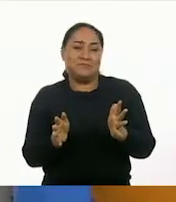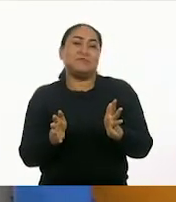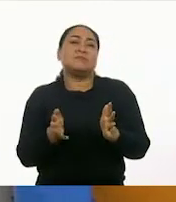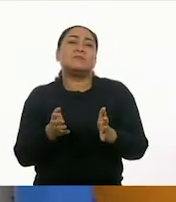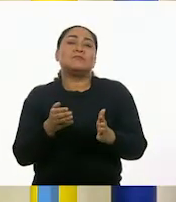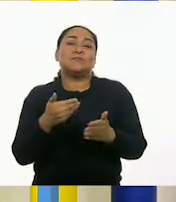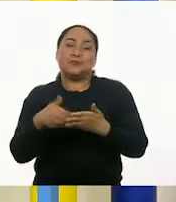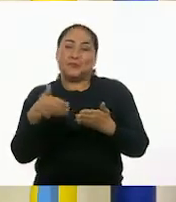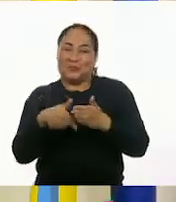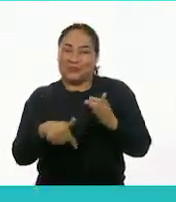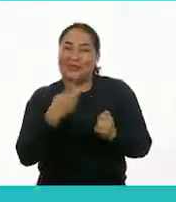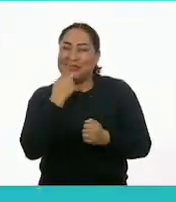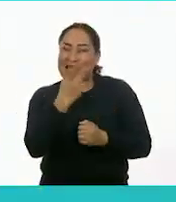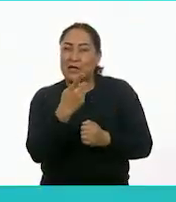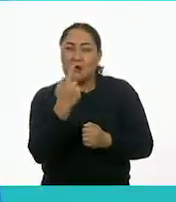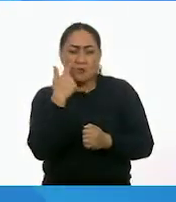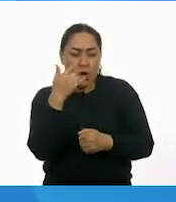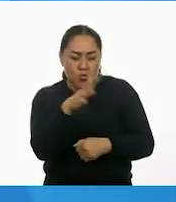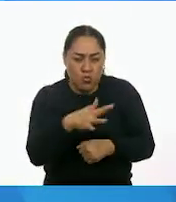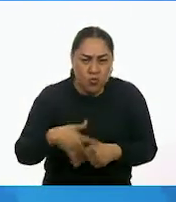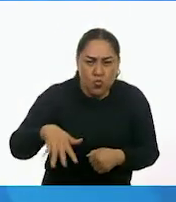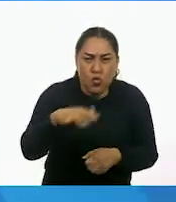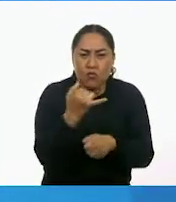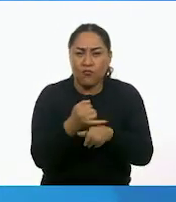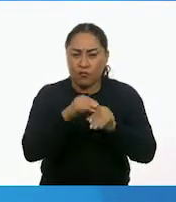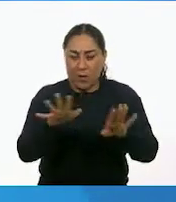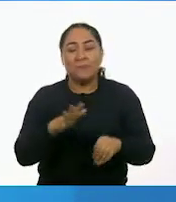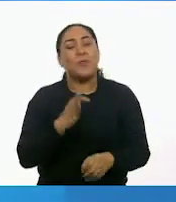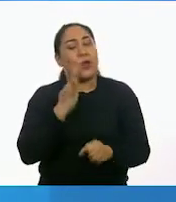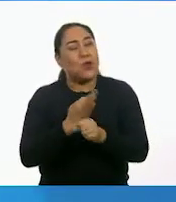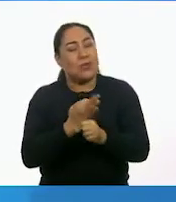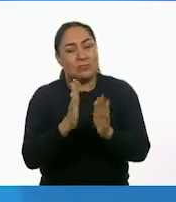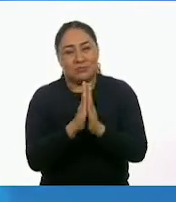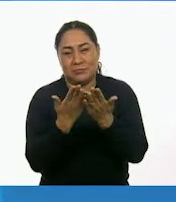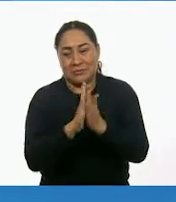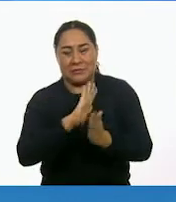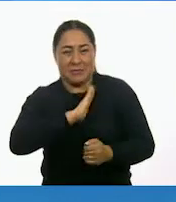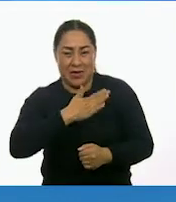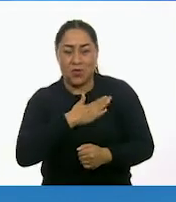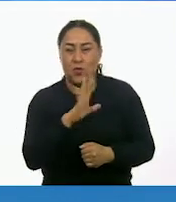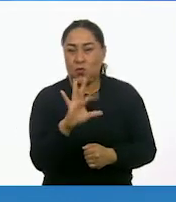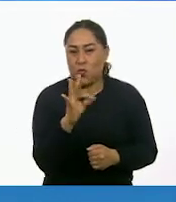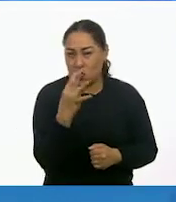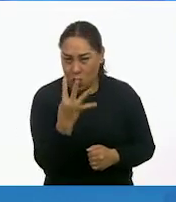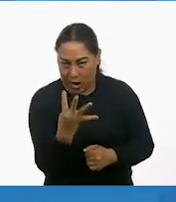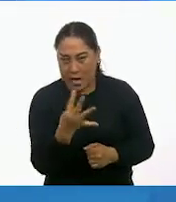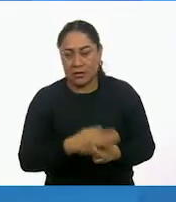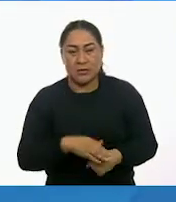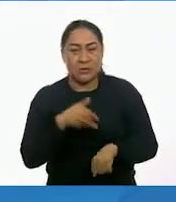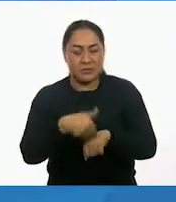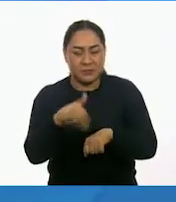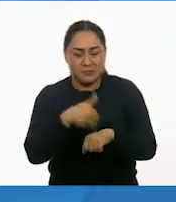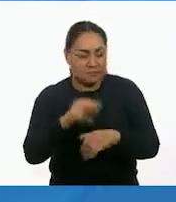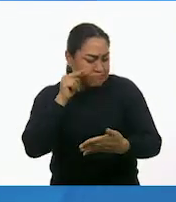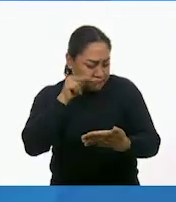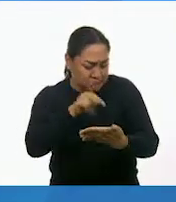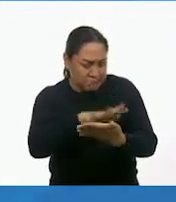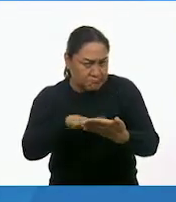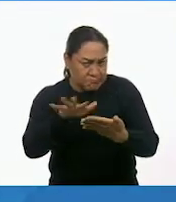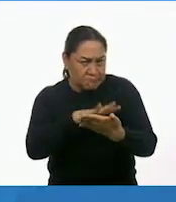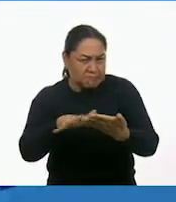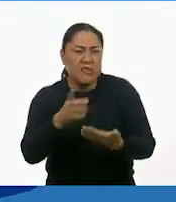Información. Buscar Información. Entonces, vamos a la página 44 de tu libro de texto. Ábrelo y vamos a leer juntos lo que nos indica.